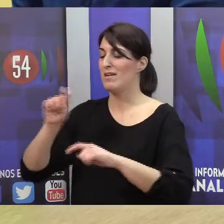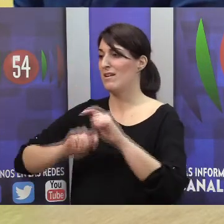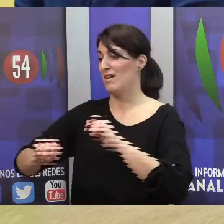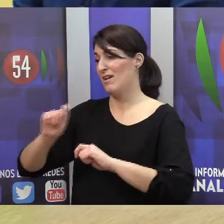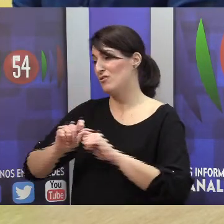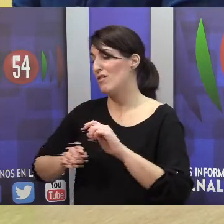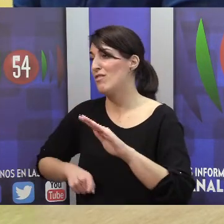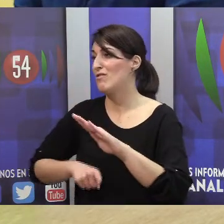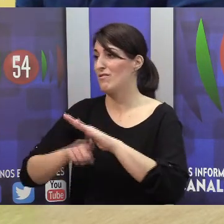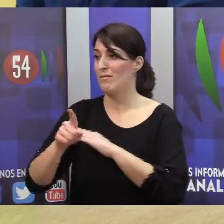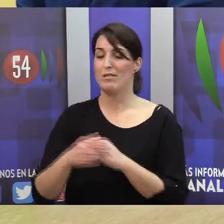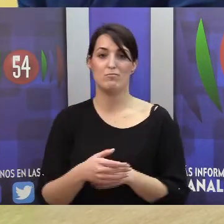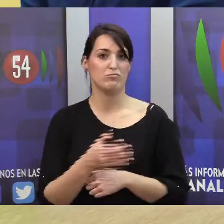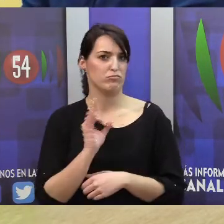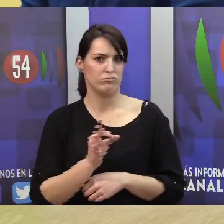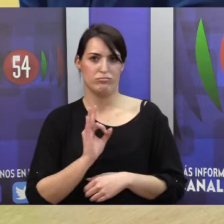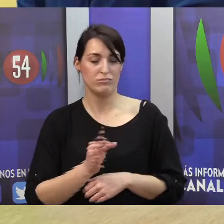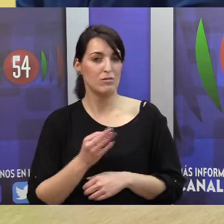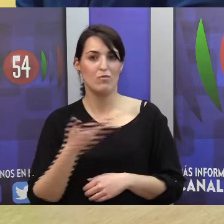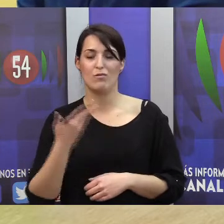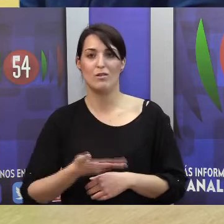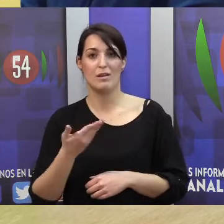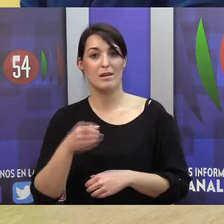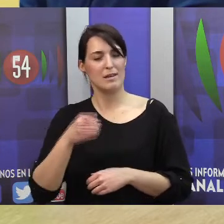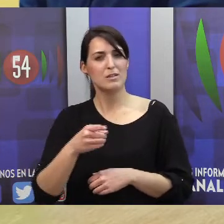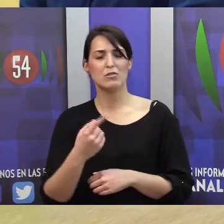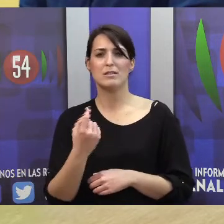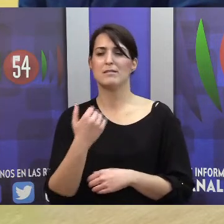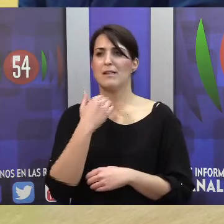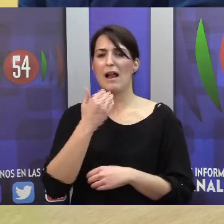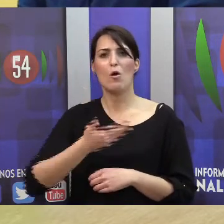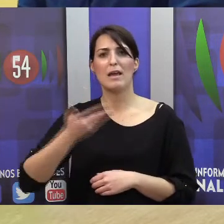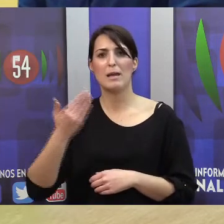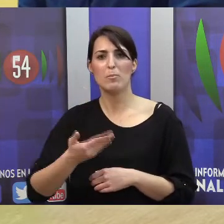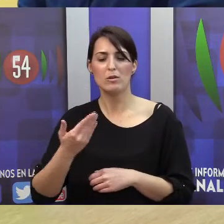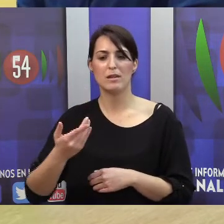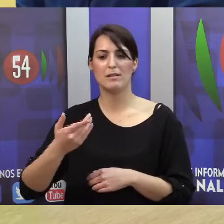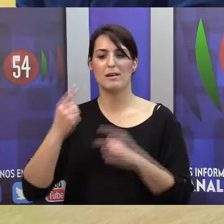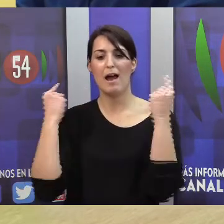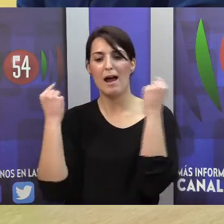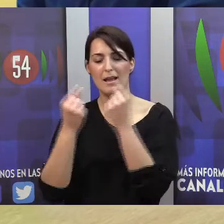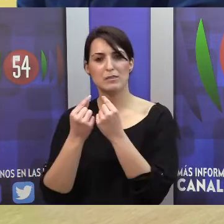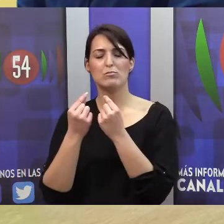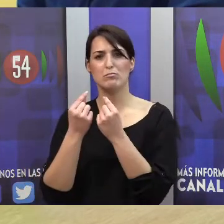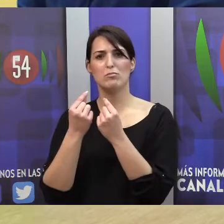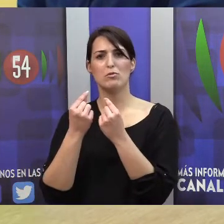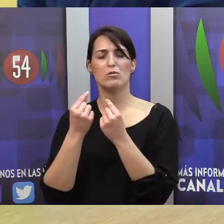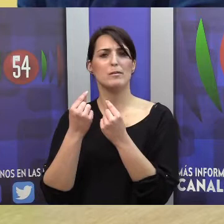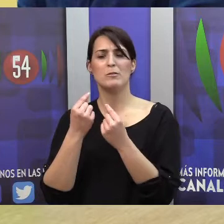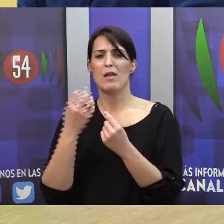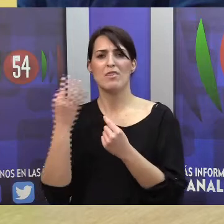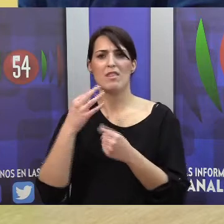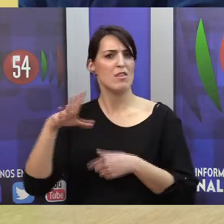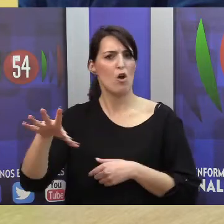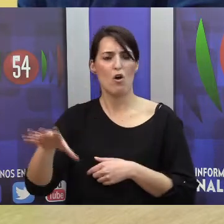uno de los... Y este ha sido uno de los agarres que desde la asociación hemos decidido tomar, de apoyarnos en